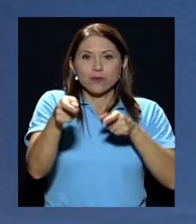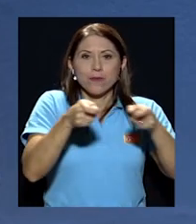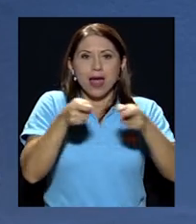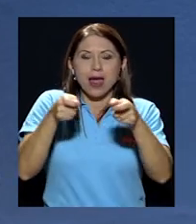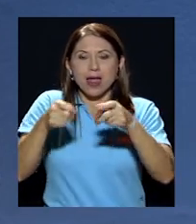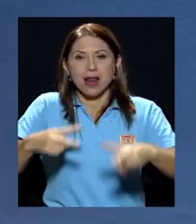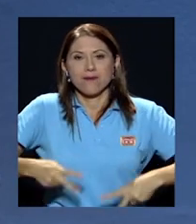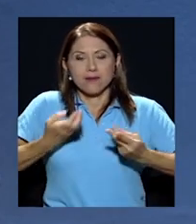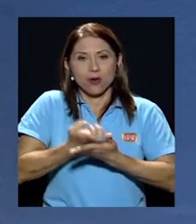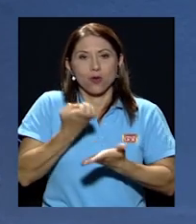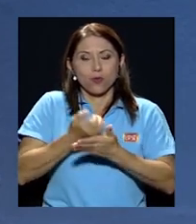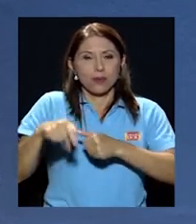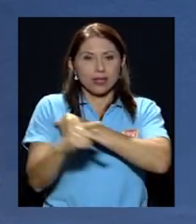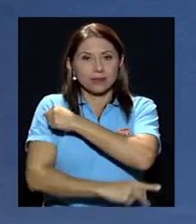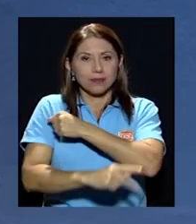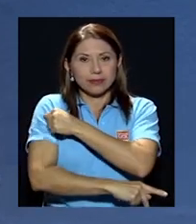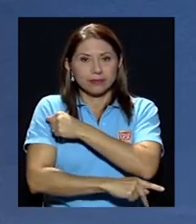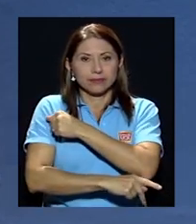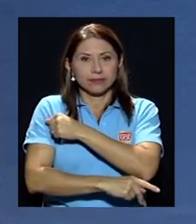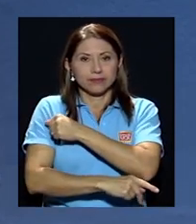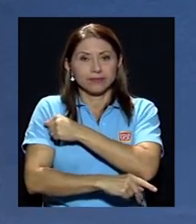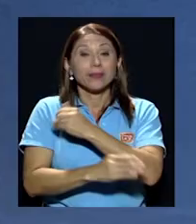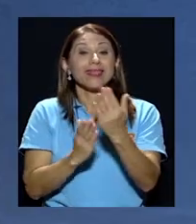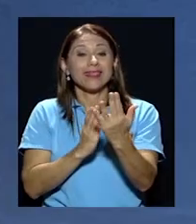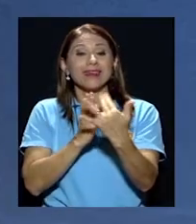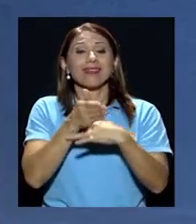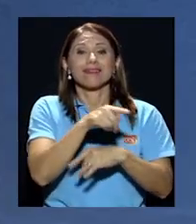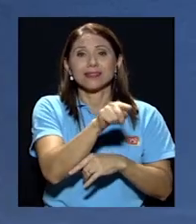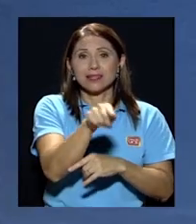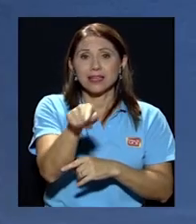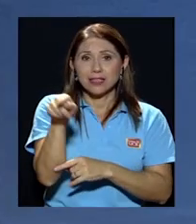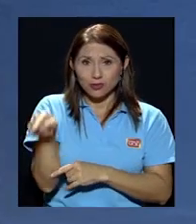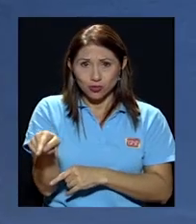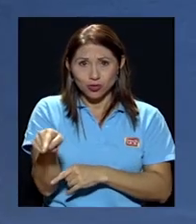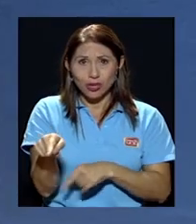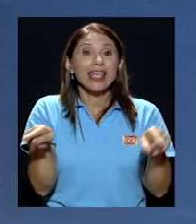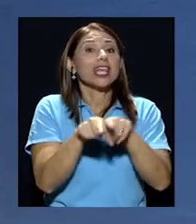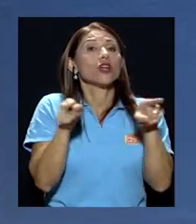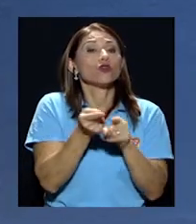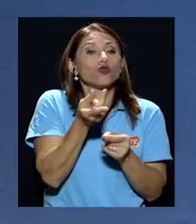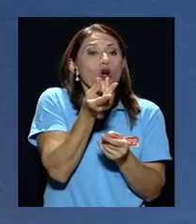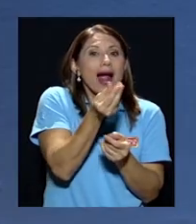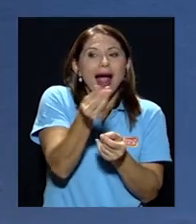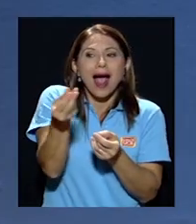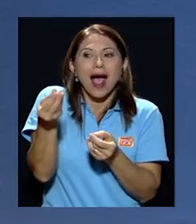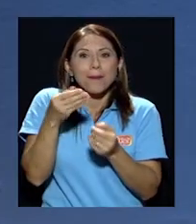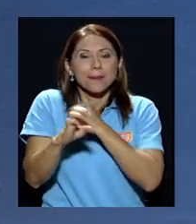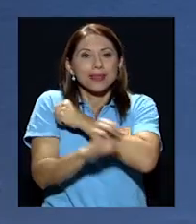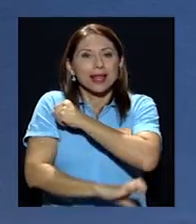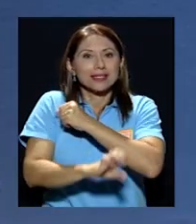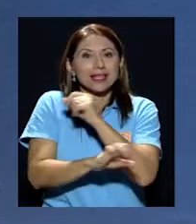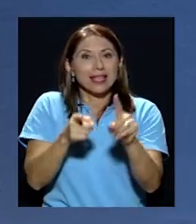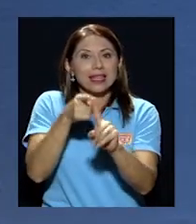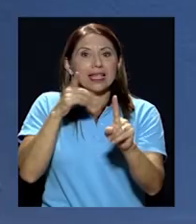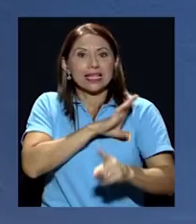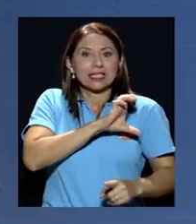económica de este país y que a través de ellos incluso capitales extranjeros procedentes